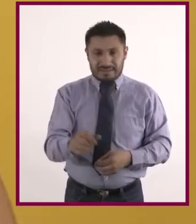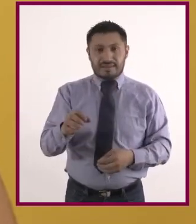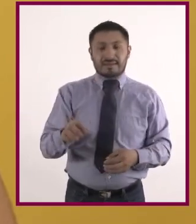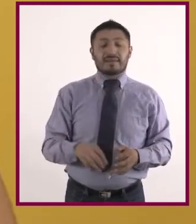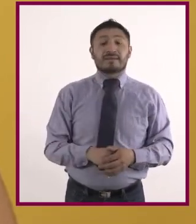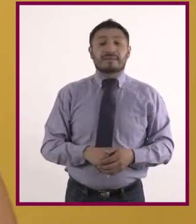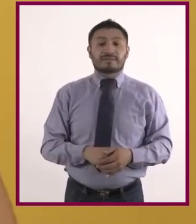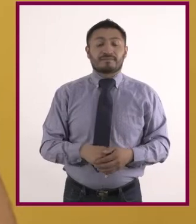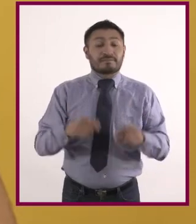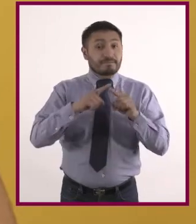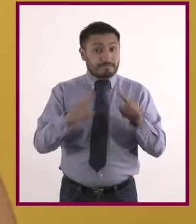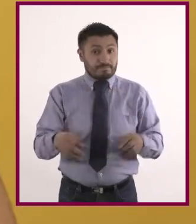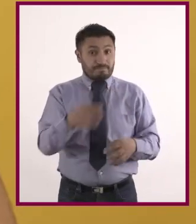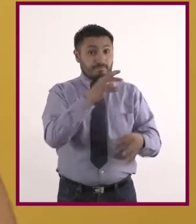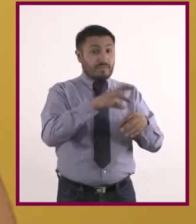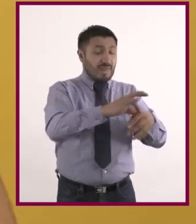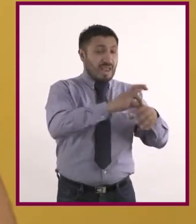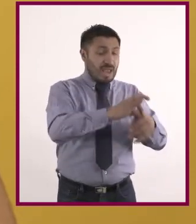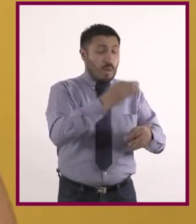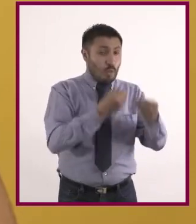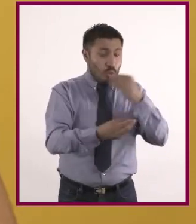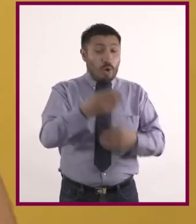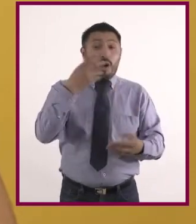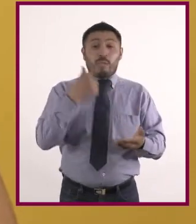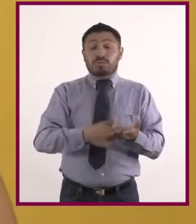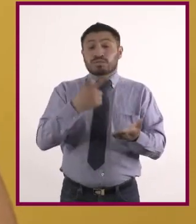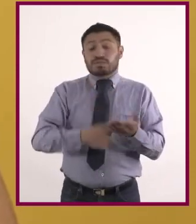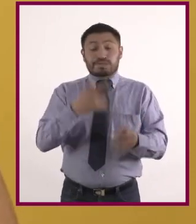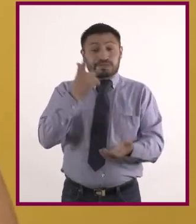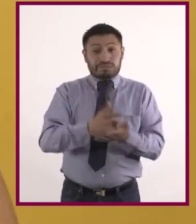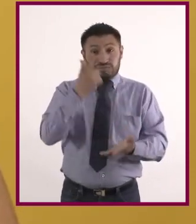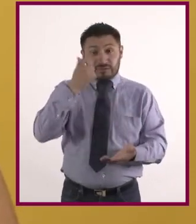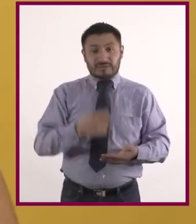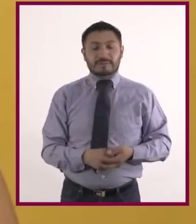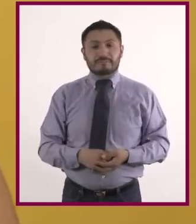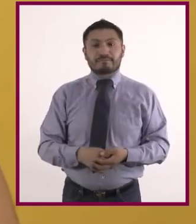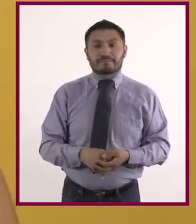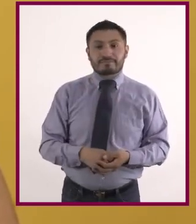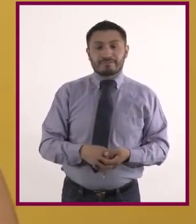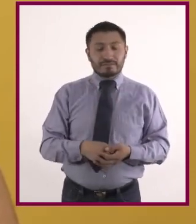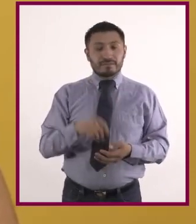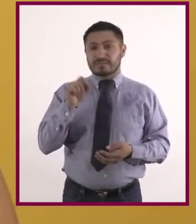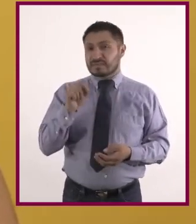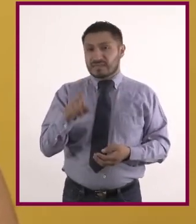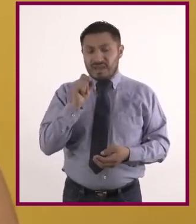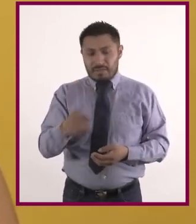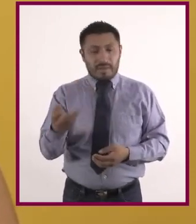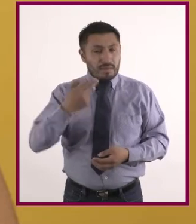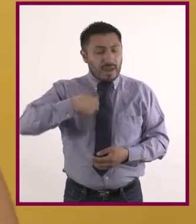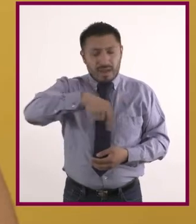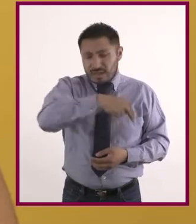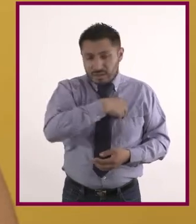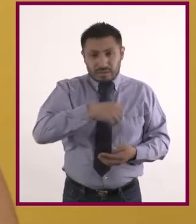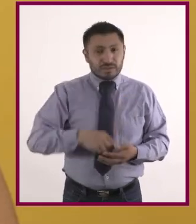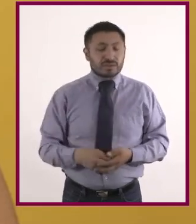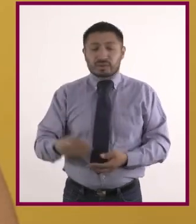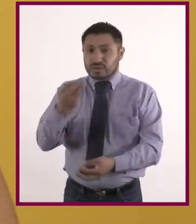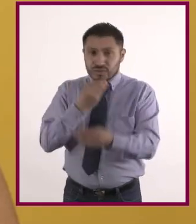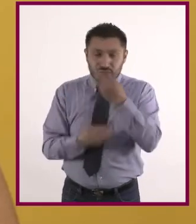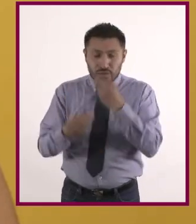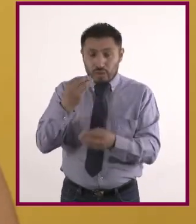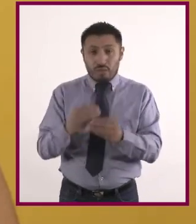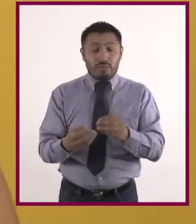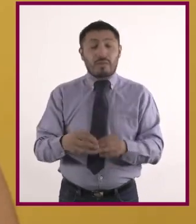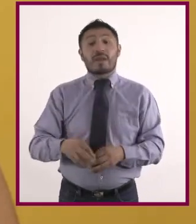origen animal. Al final, la proteína que consumieron los animales en nuestra alimentación es la misma que estamos recibiendo y ya de menor